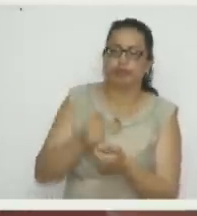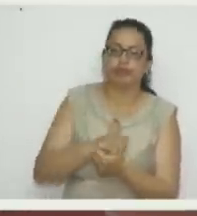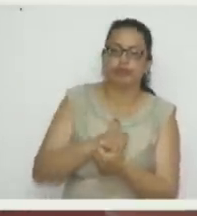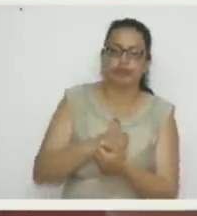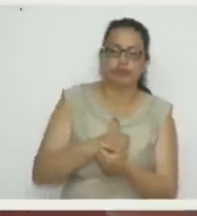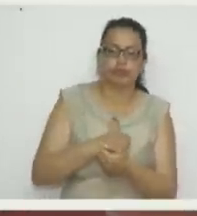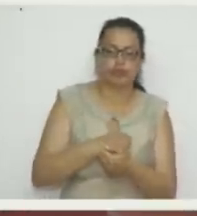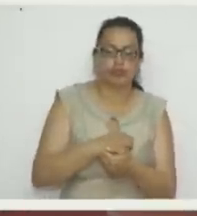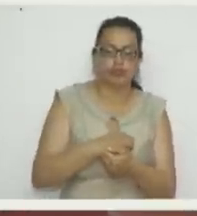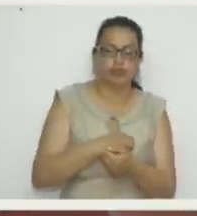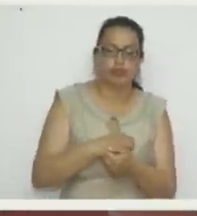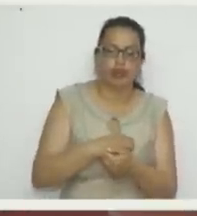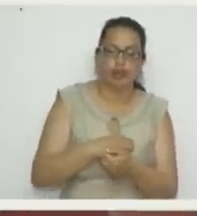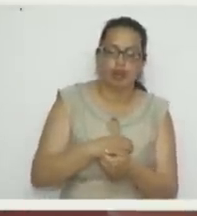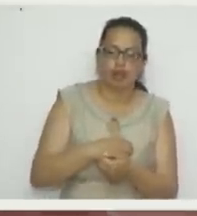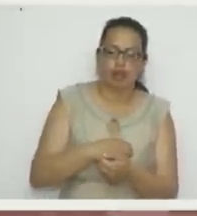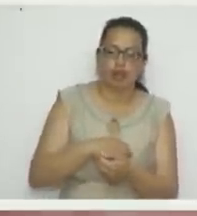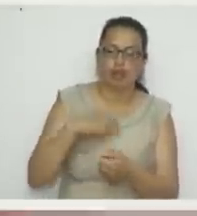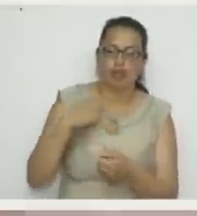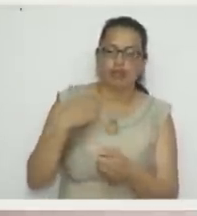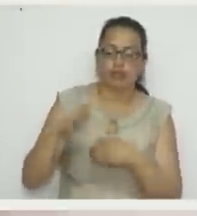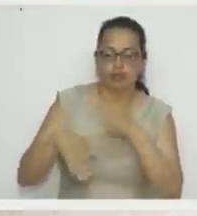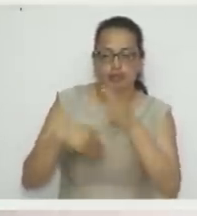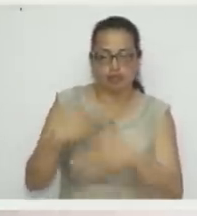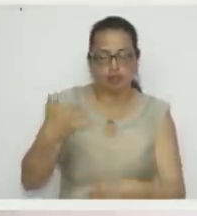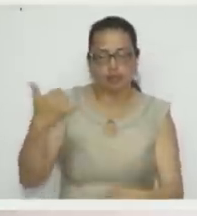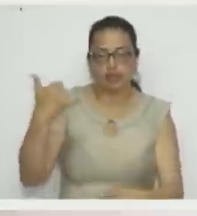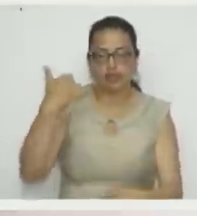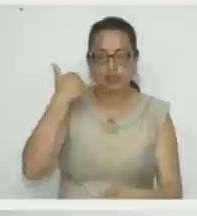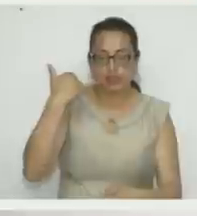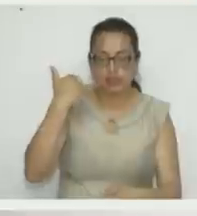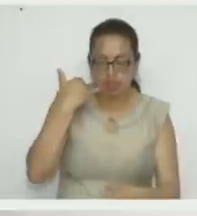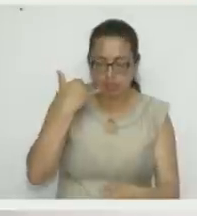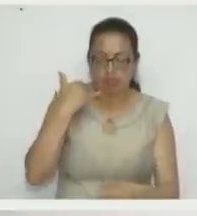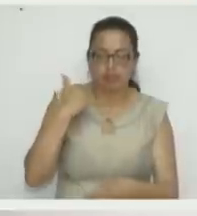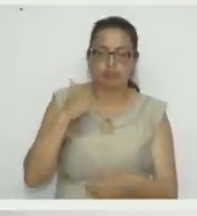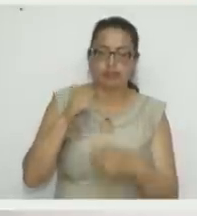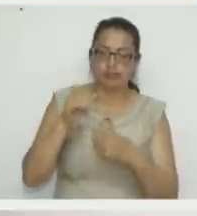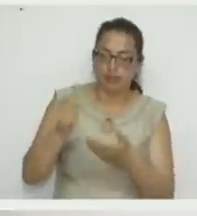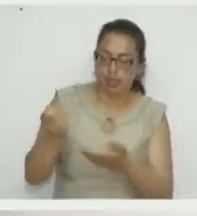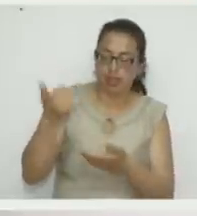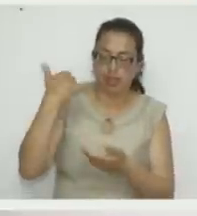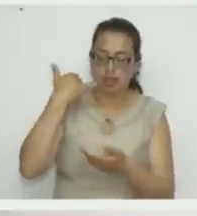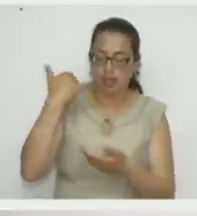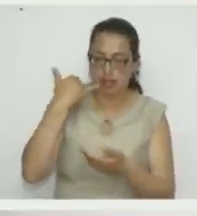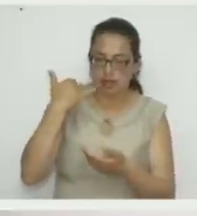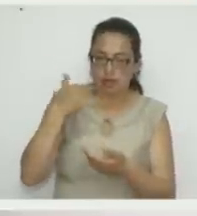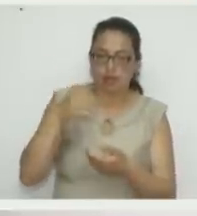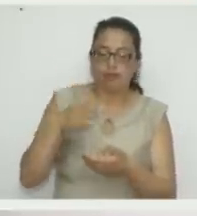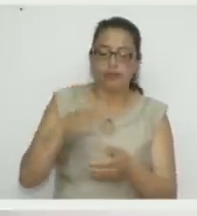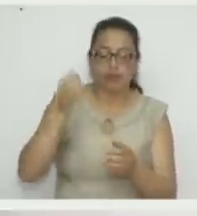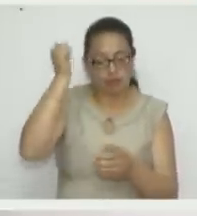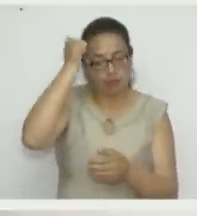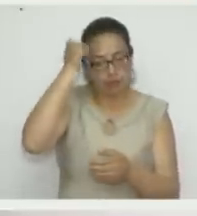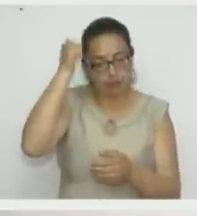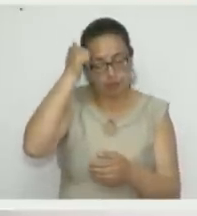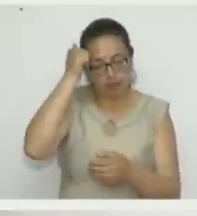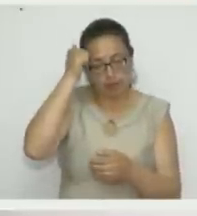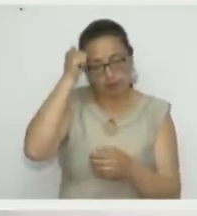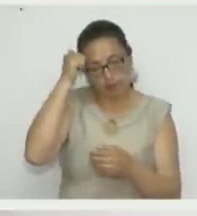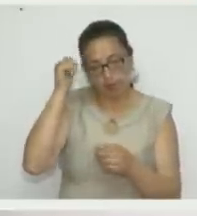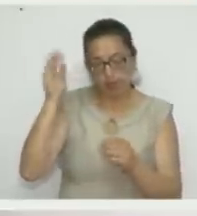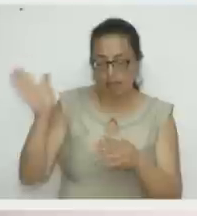colocar acá a Marisol. Entonces, se pone en contacto con nuestra invitada. Ya le doy los números de contacto de ella para que usted vaya y aproveche ese